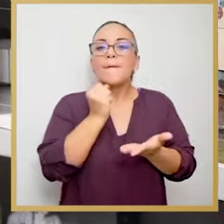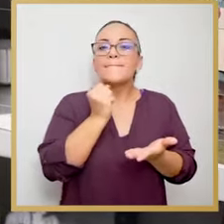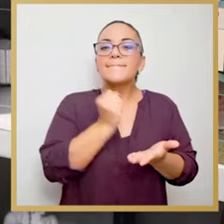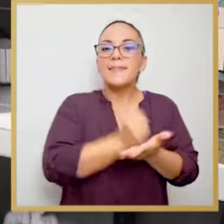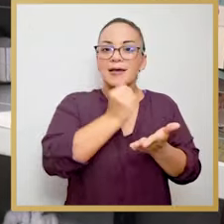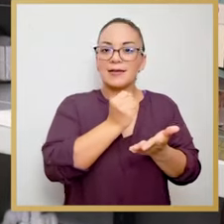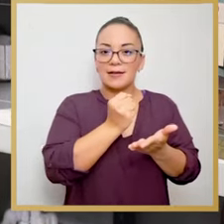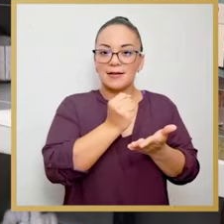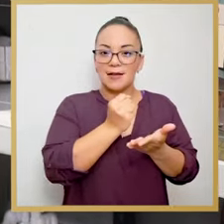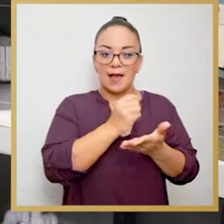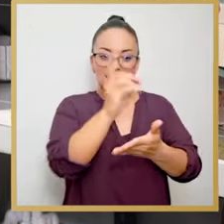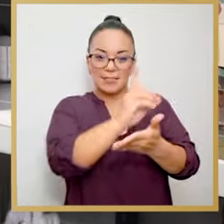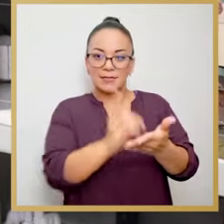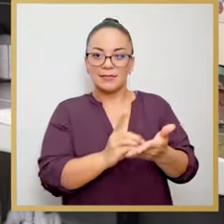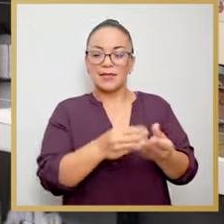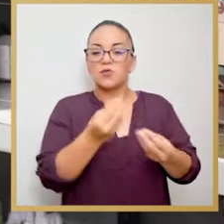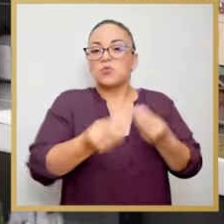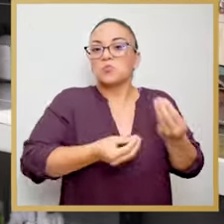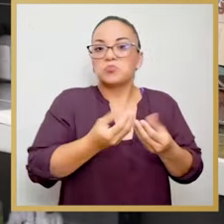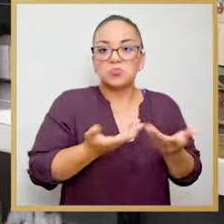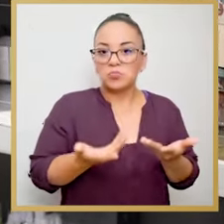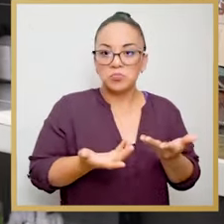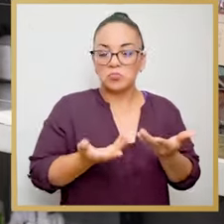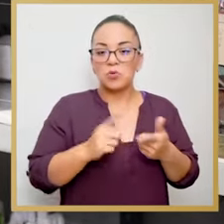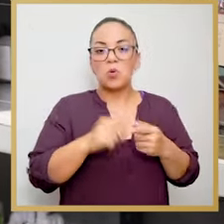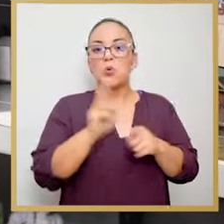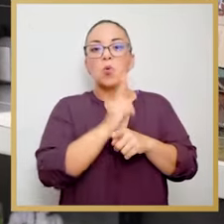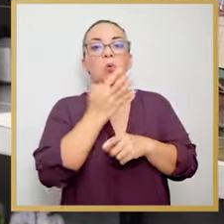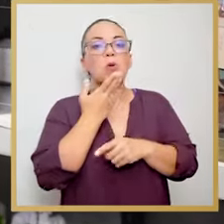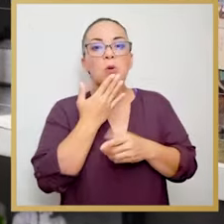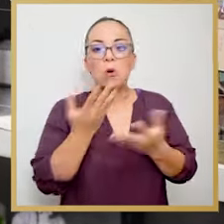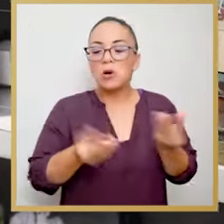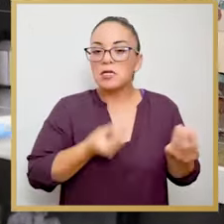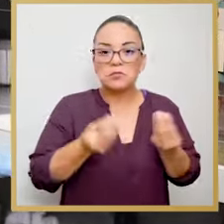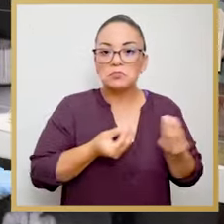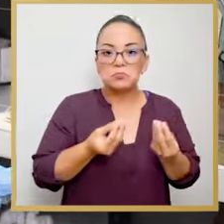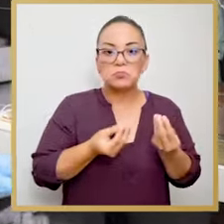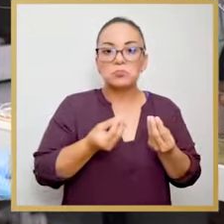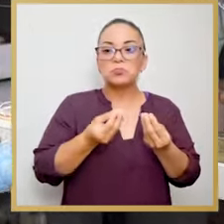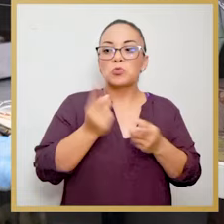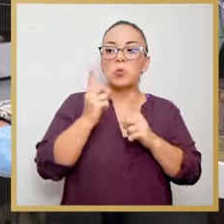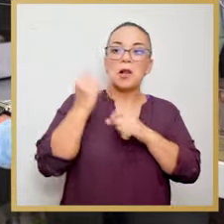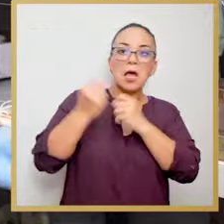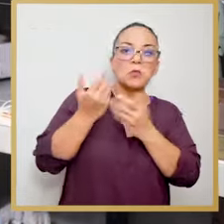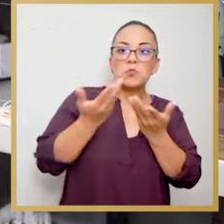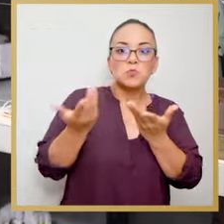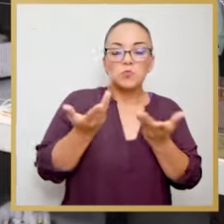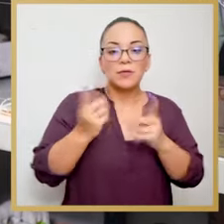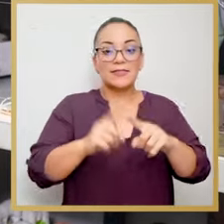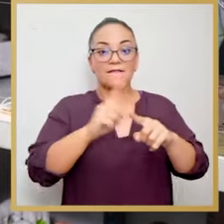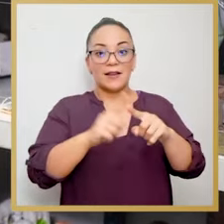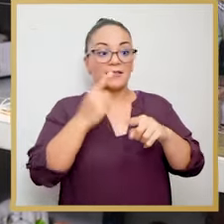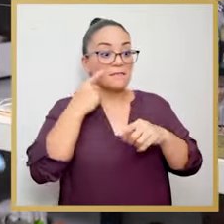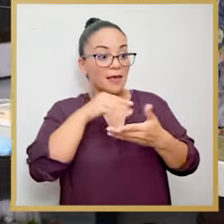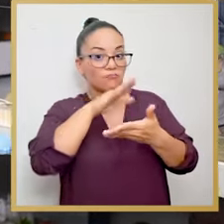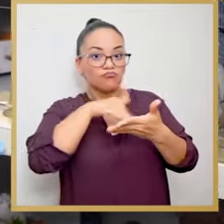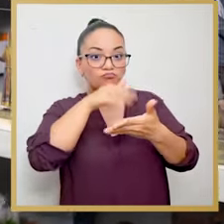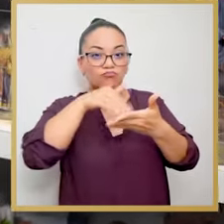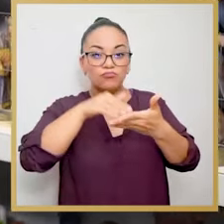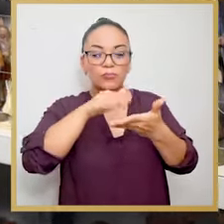en diseño y en el uso de colores. Ellos tienen distintas capas de colores,